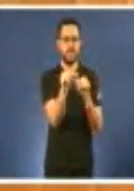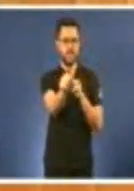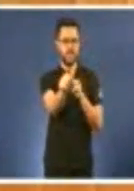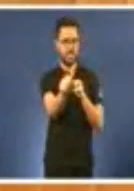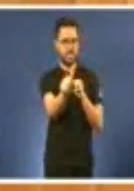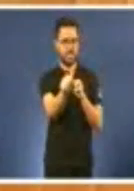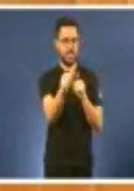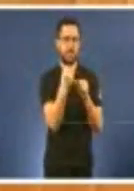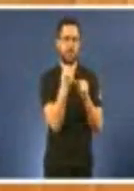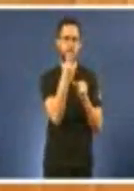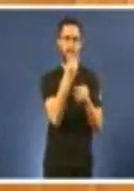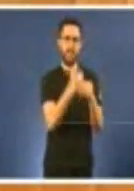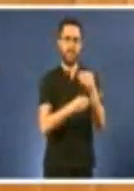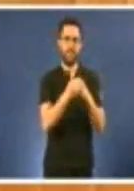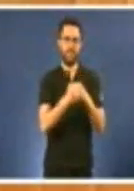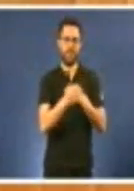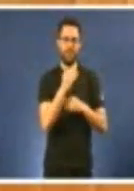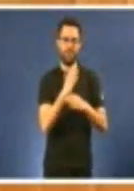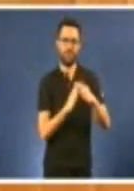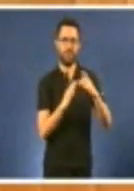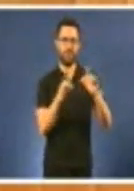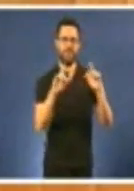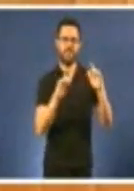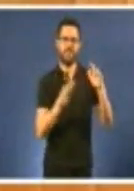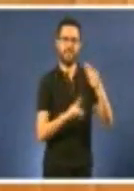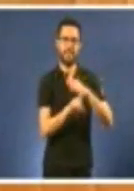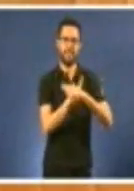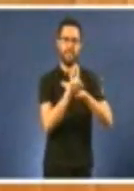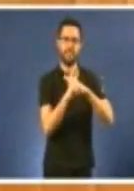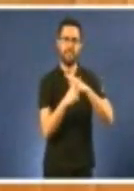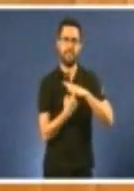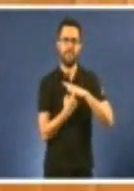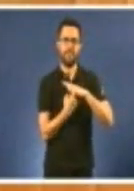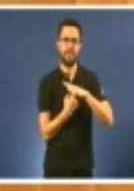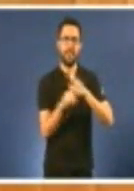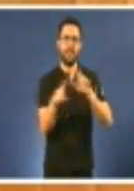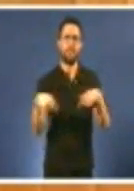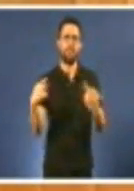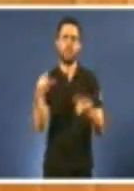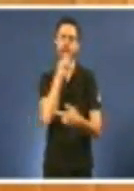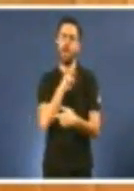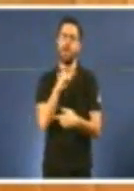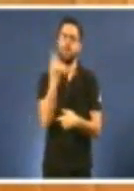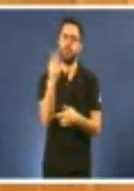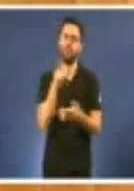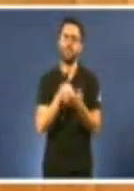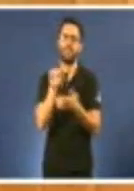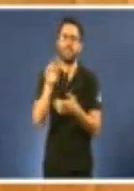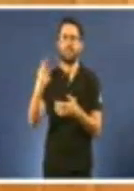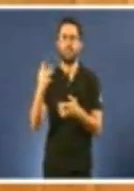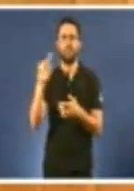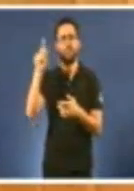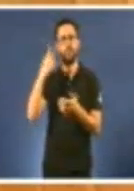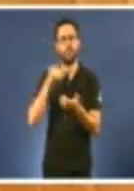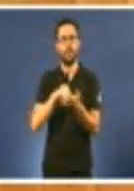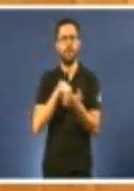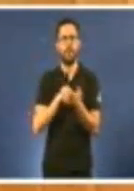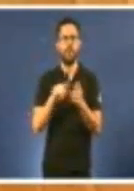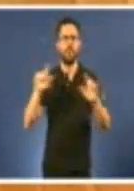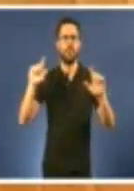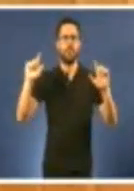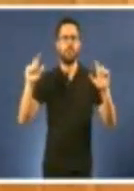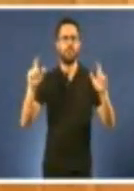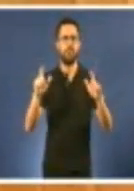nacementos, e outra é o ano 2010. Momento en que por primeira vez na historia deste país dá-se un decrecimento